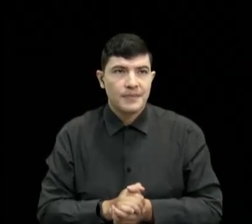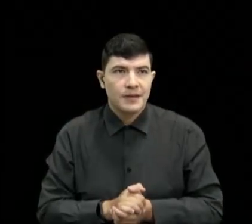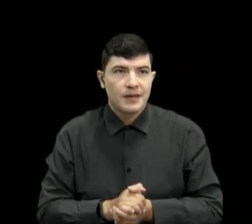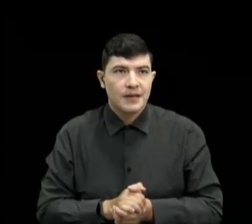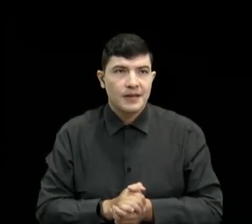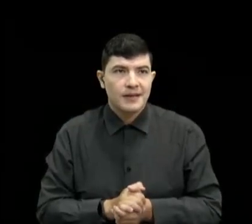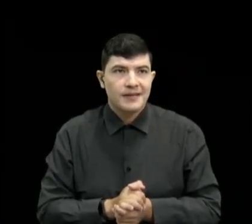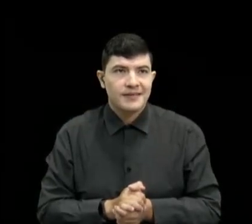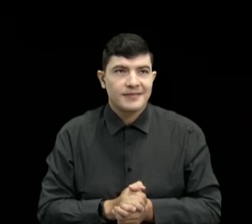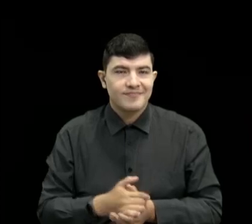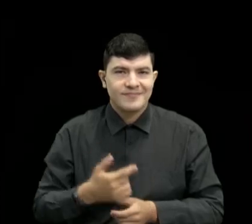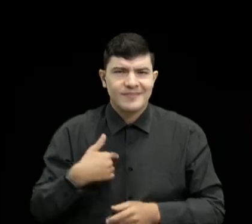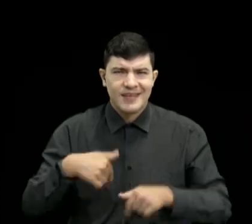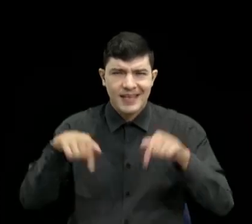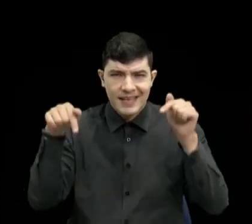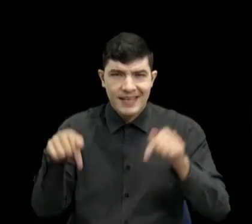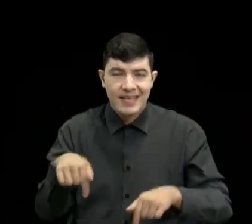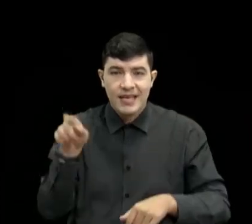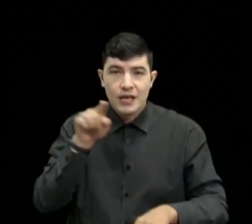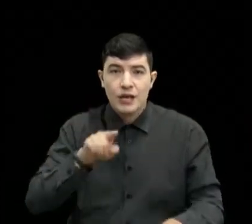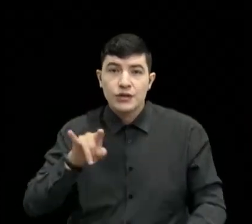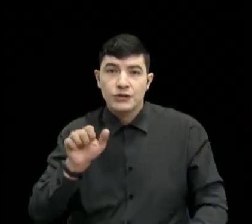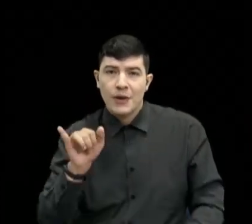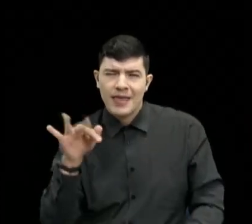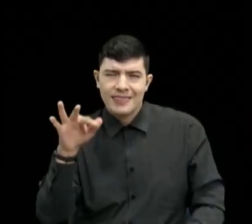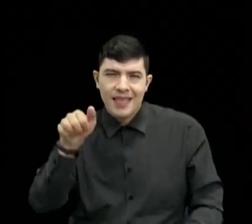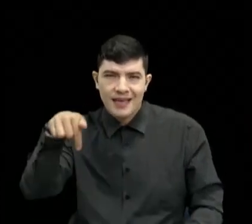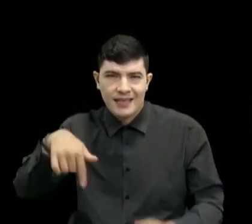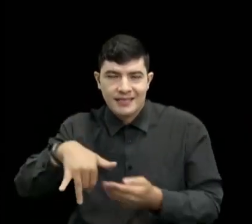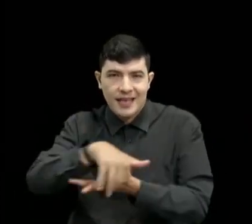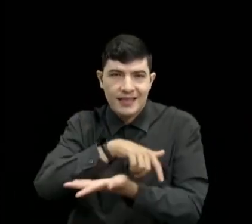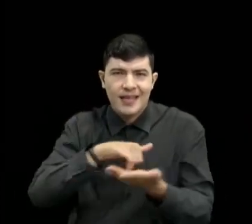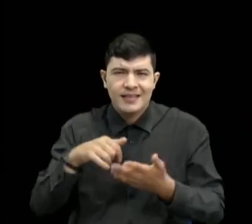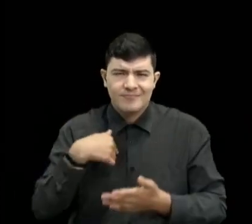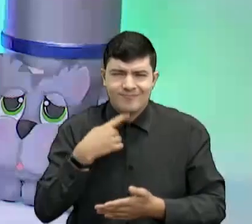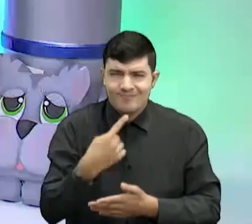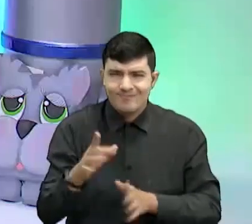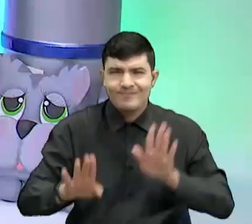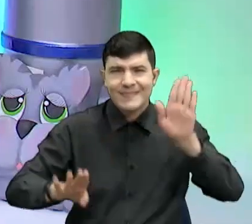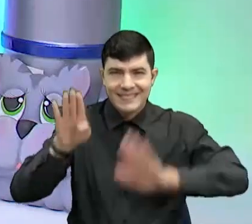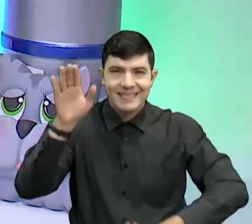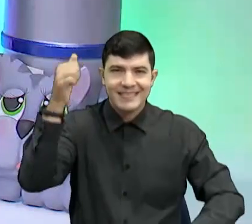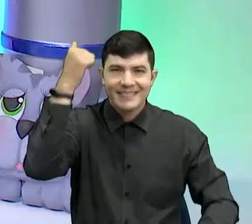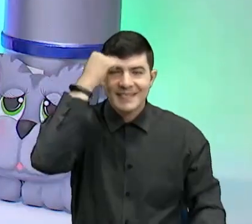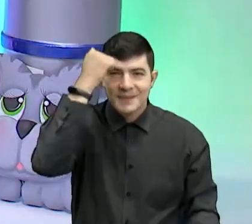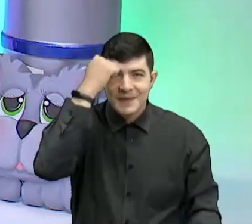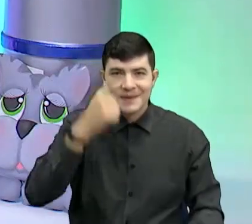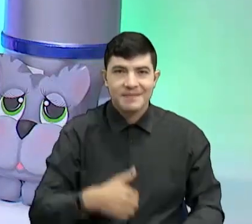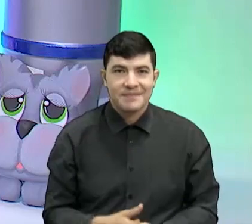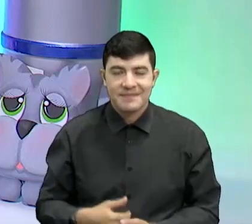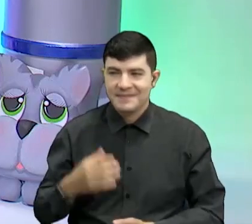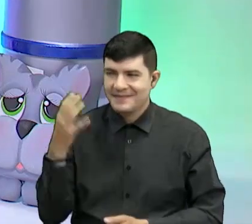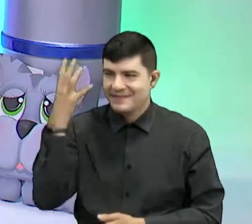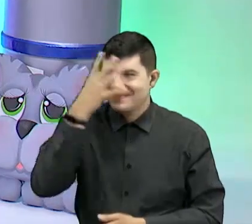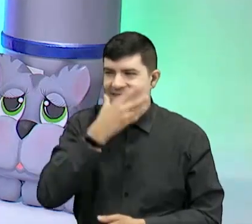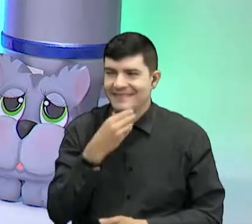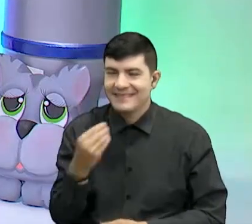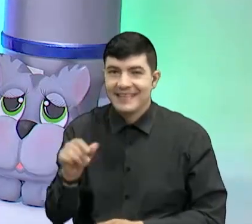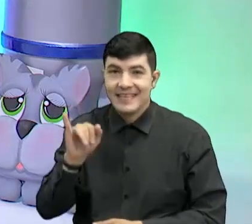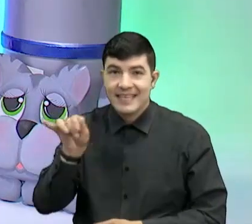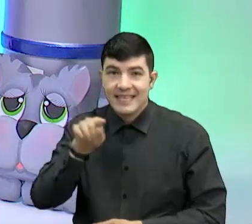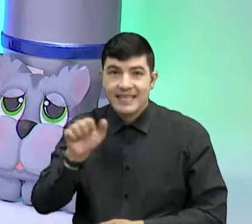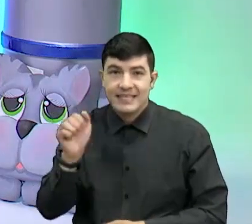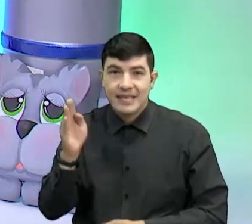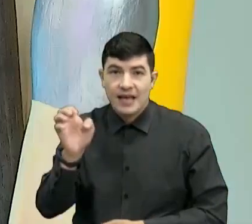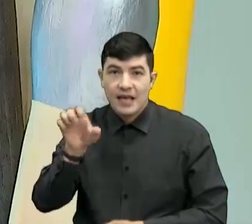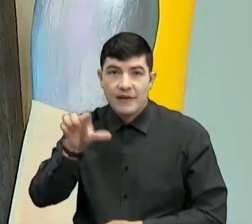¡Reporto sintonía desde Suaita Santander! ¡Presente, profe! ¡Ay, qué bella! Isabela nos saluda